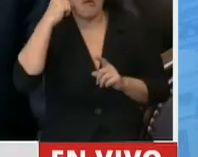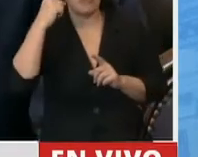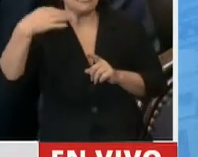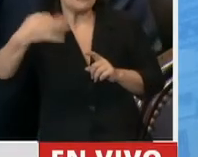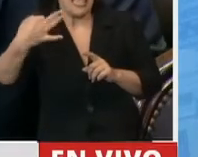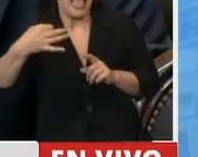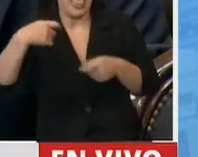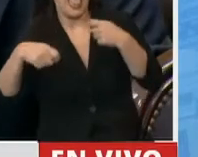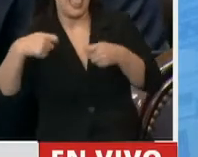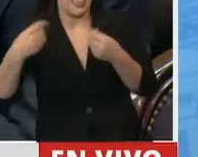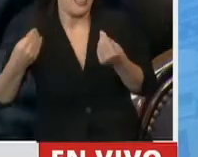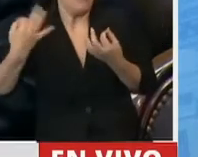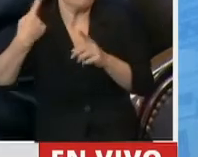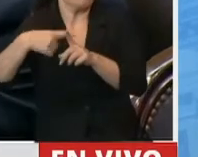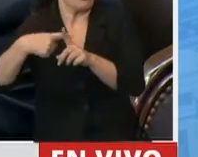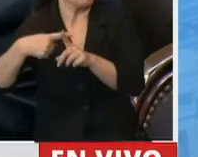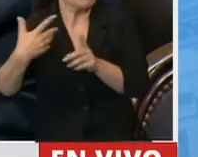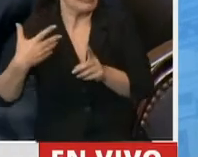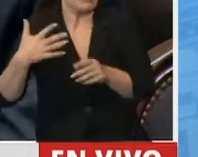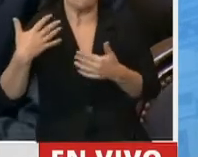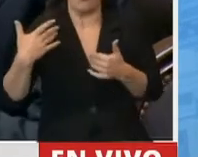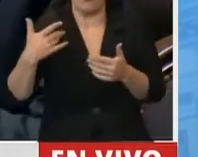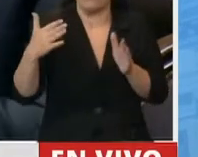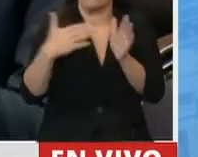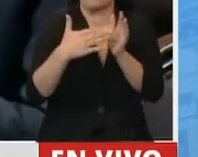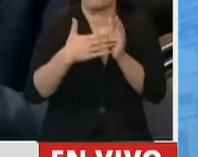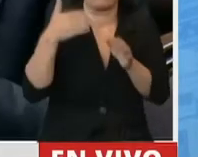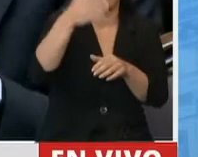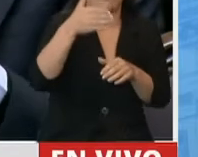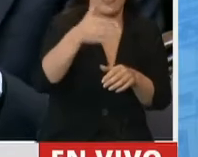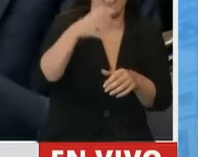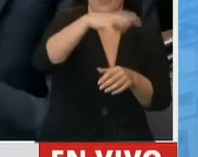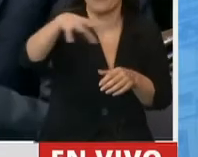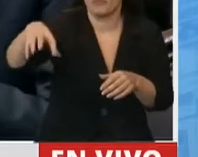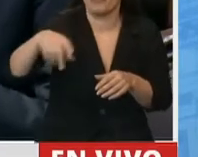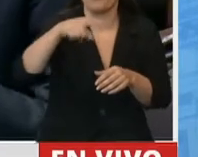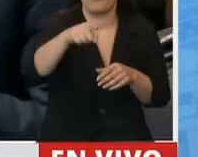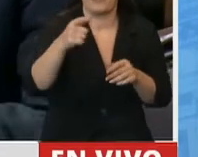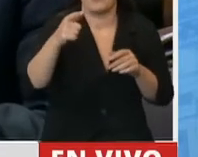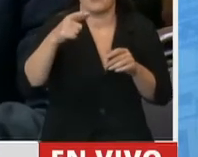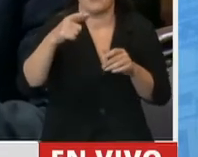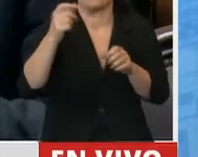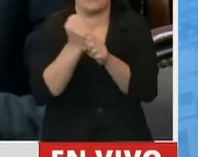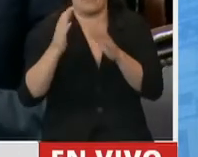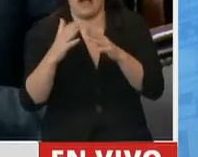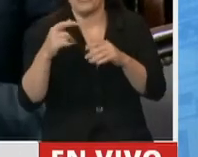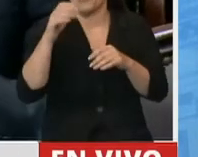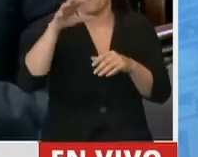concurrencia diaria a las sedes que pueda establecer el empleador, permitiendo trabajos desde otros lugares.